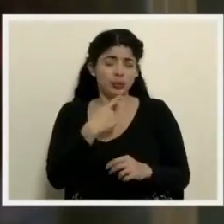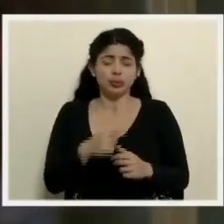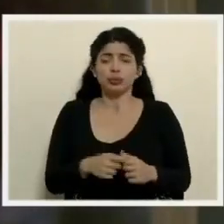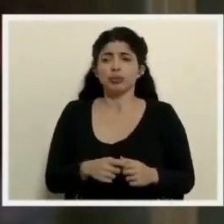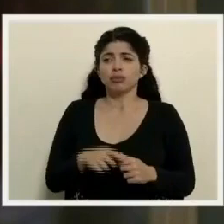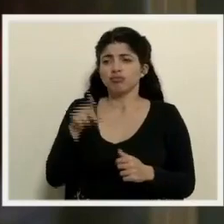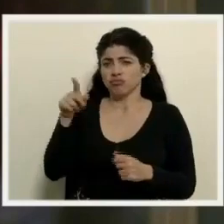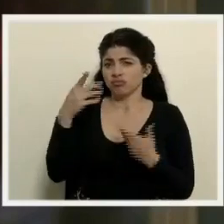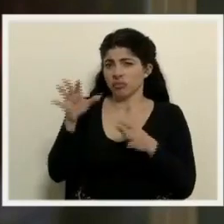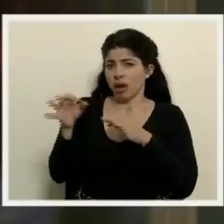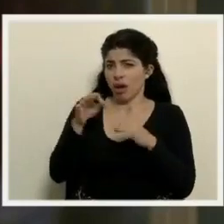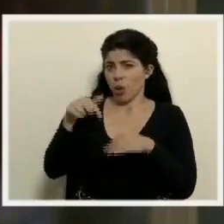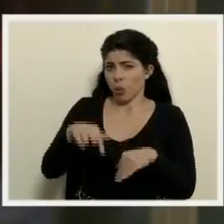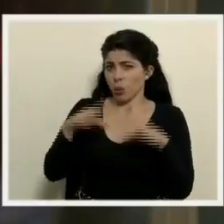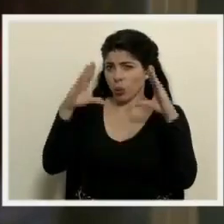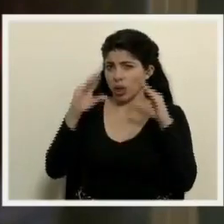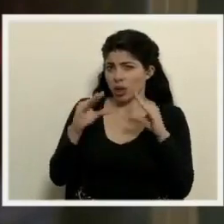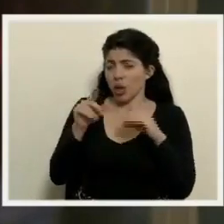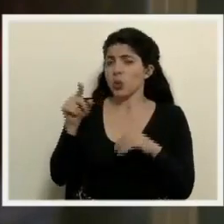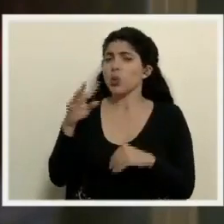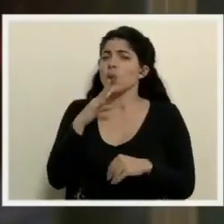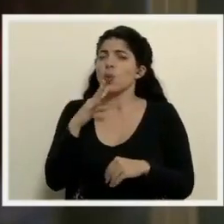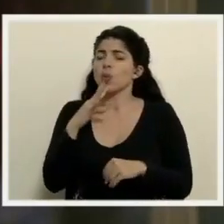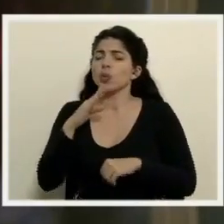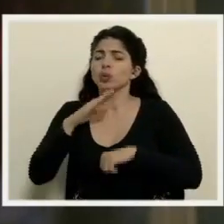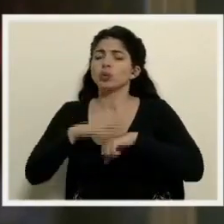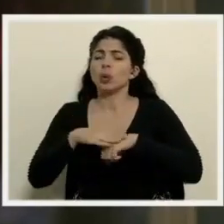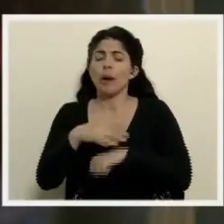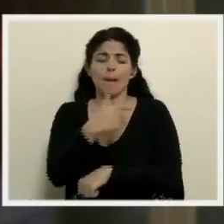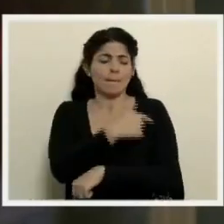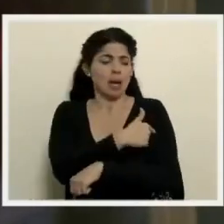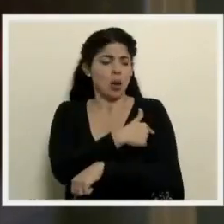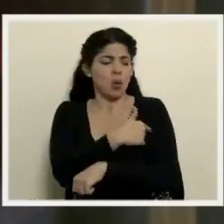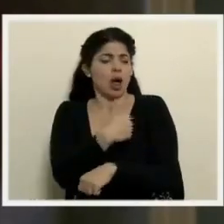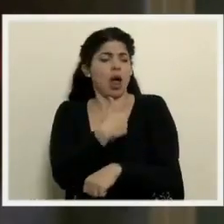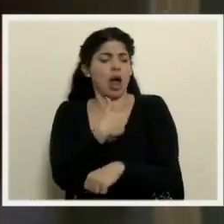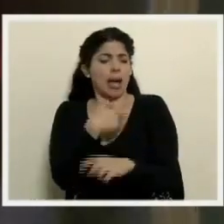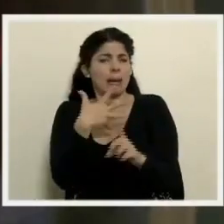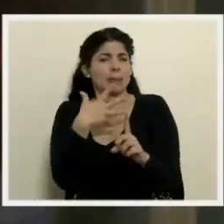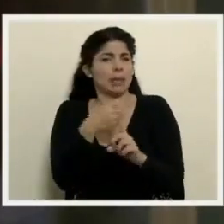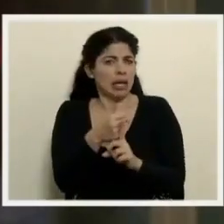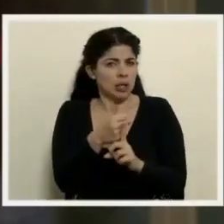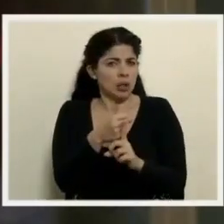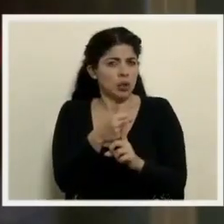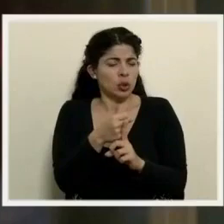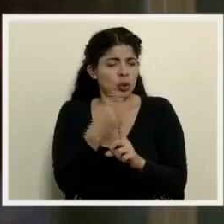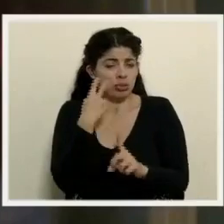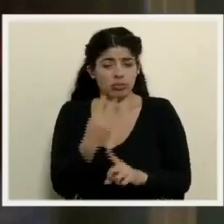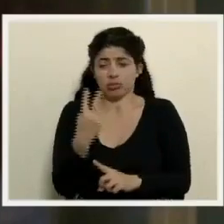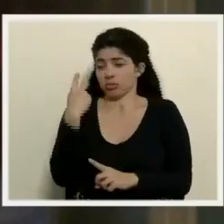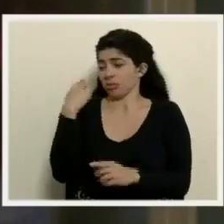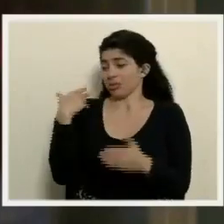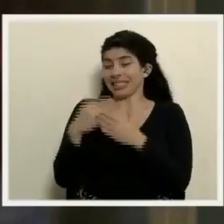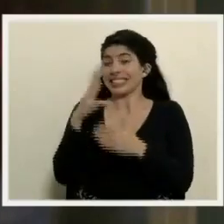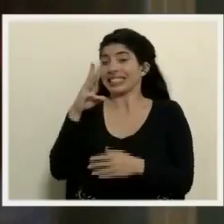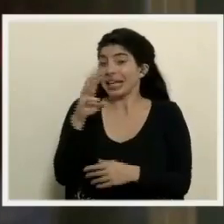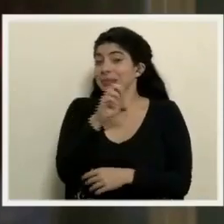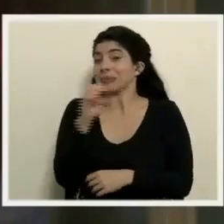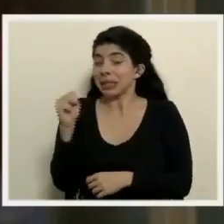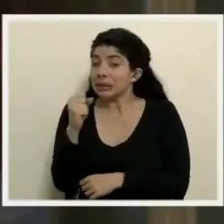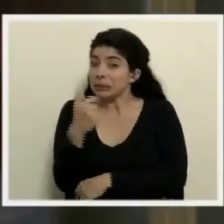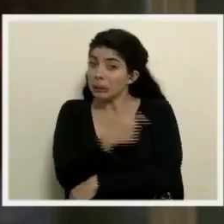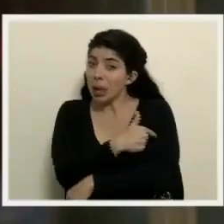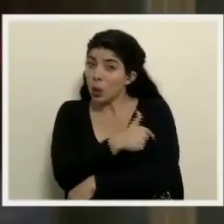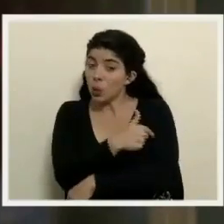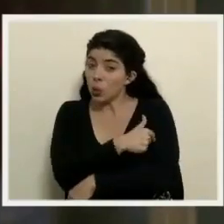ha hecho referencia esta tarde, habla del impacto de la vacunación. En seis meses de vacunación, señor ministro, que lleva el